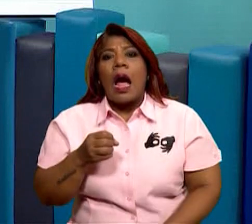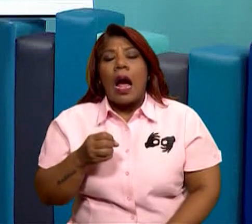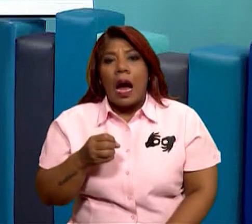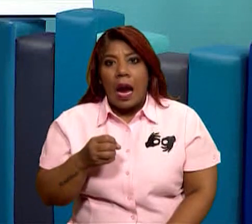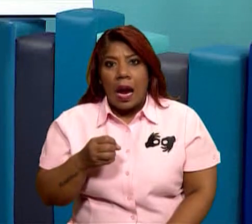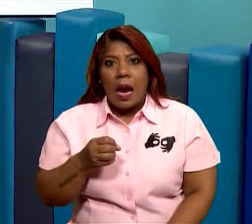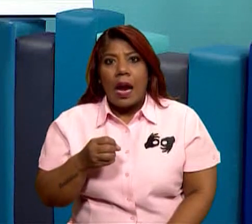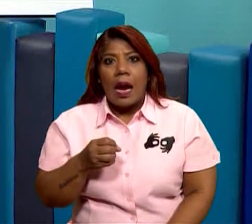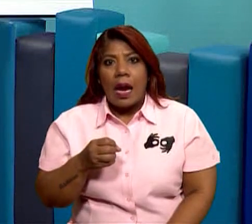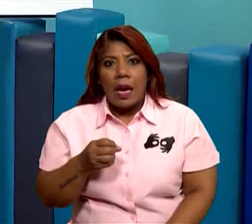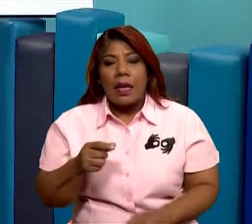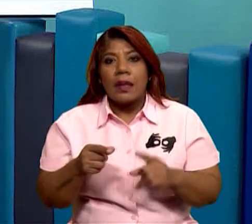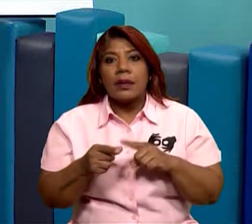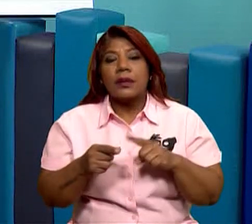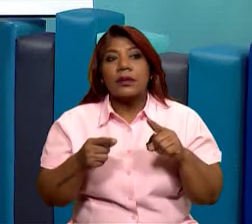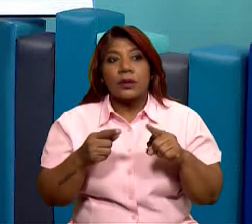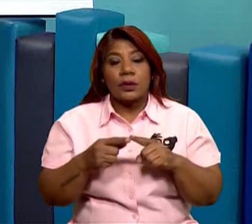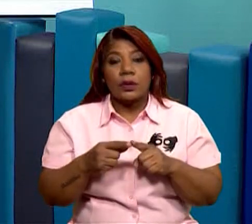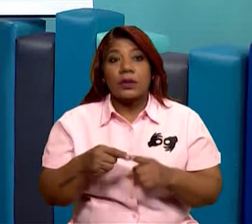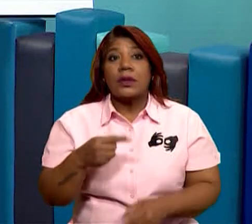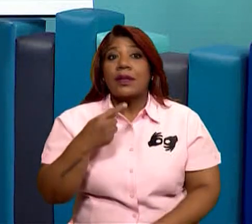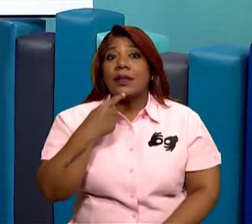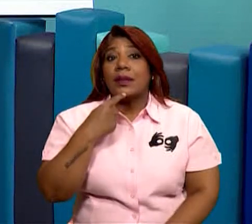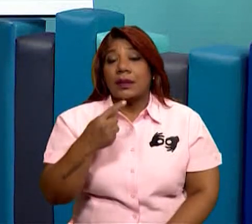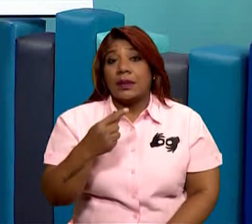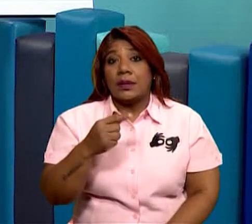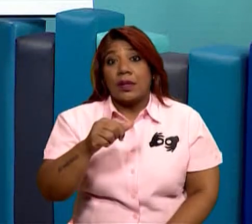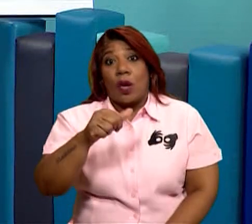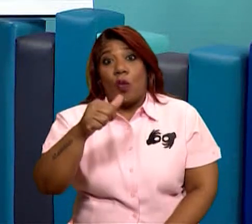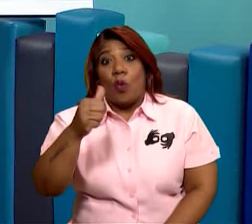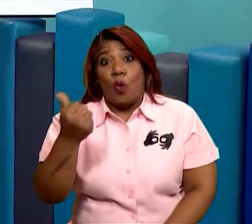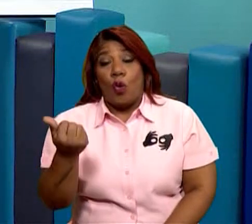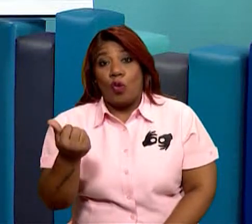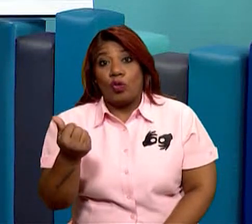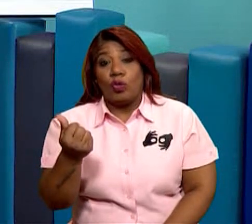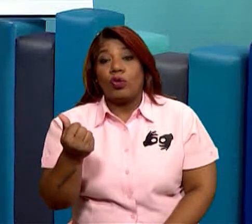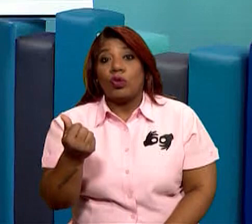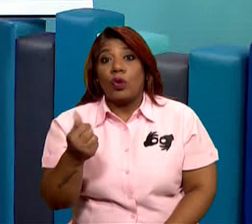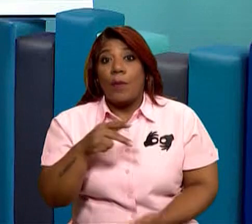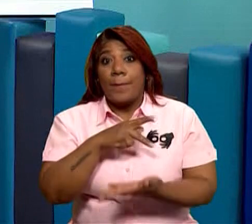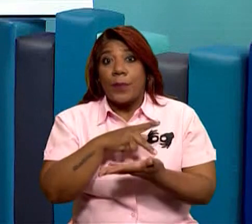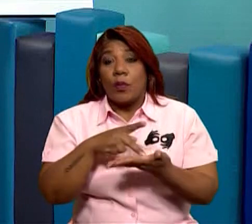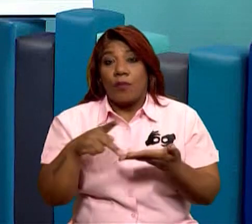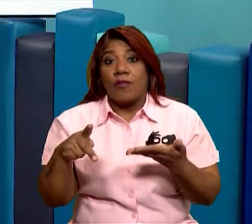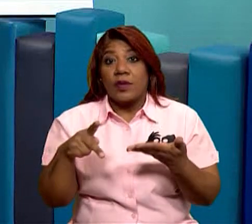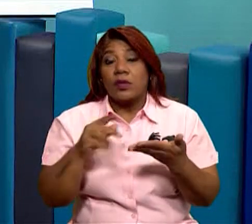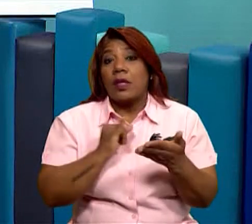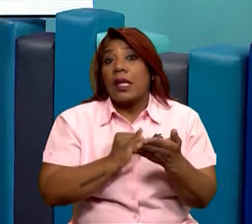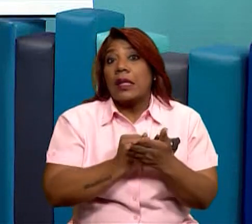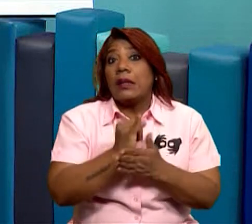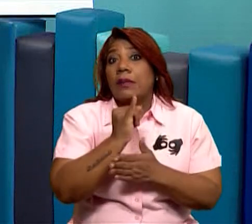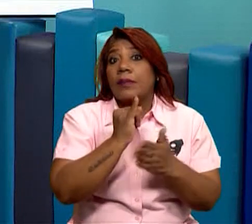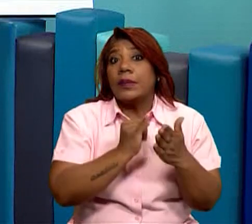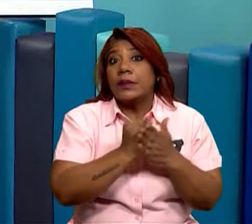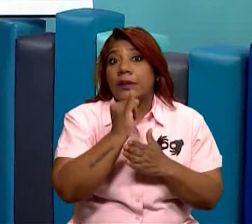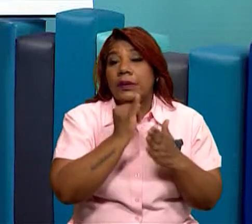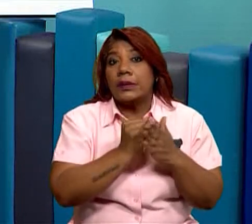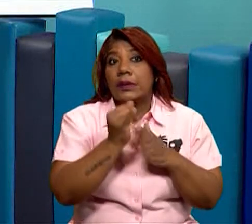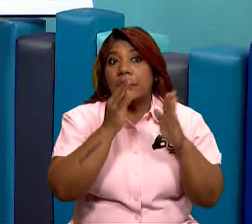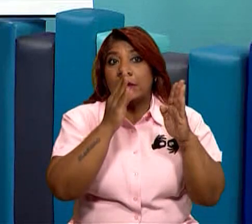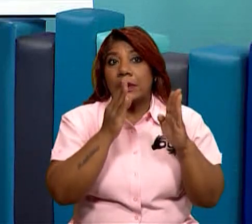Posterior a él, tenemos, anterior a él, tenemos una persona que